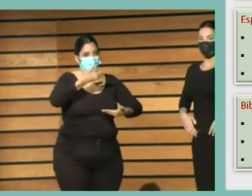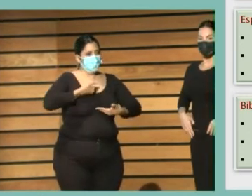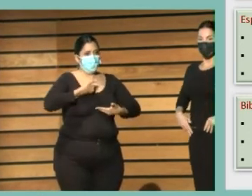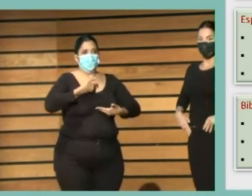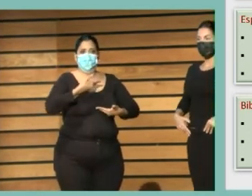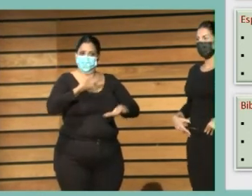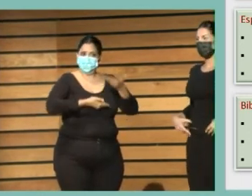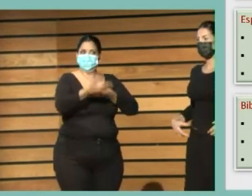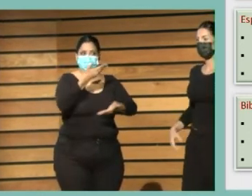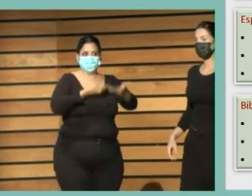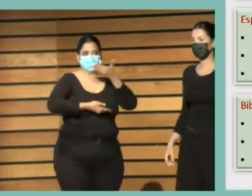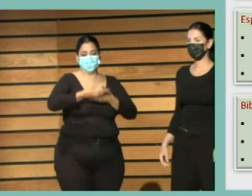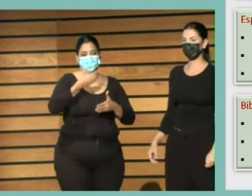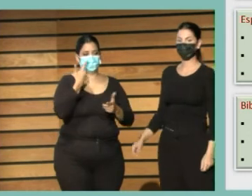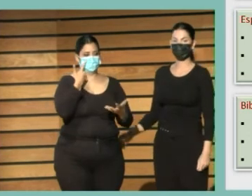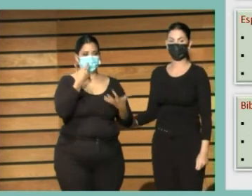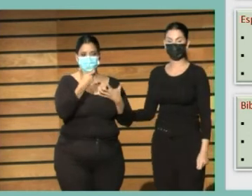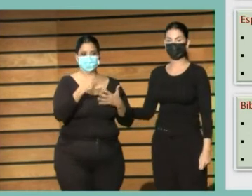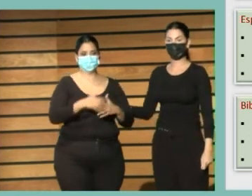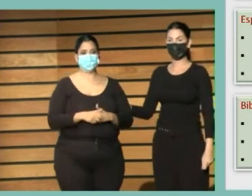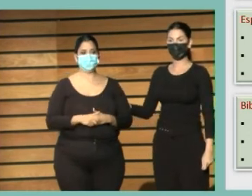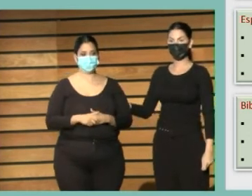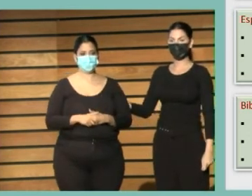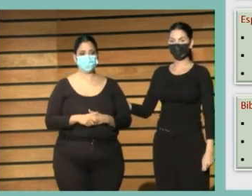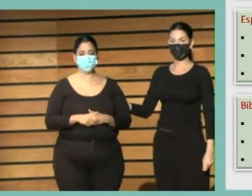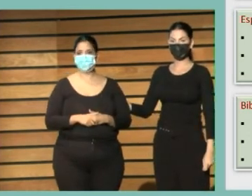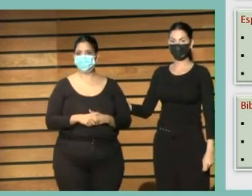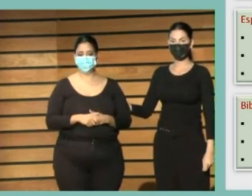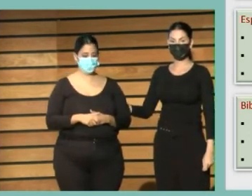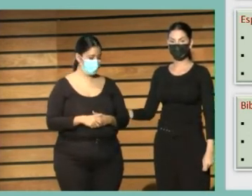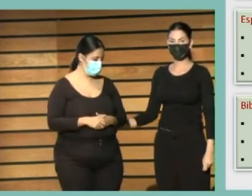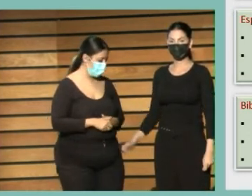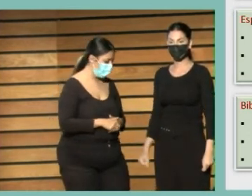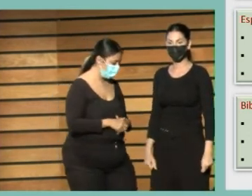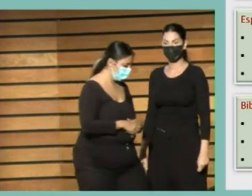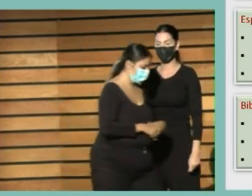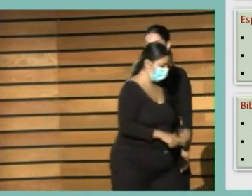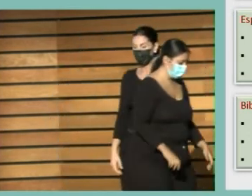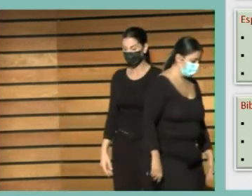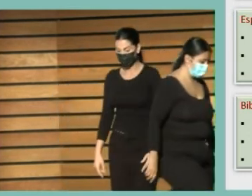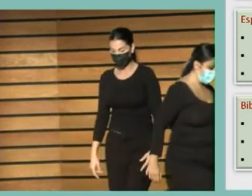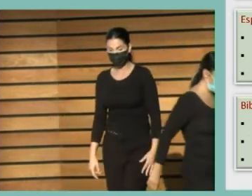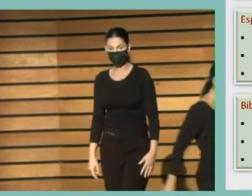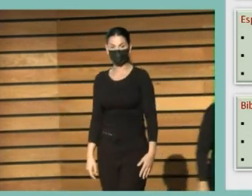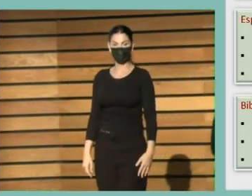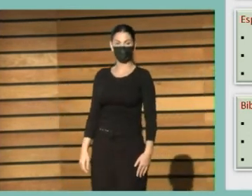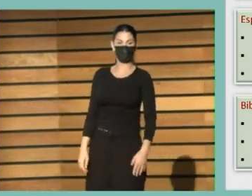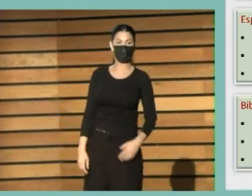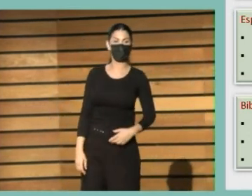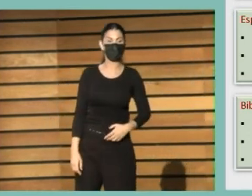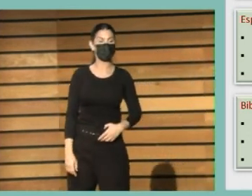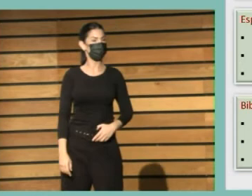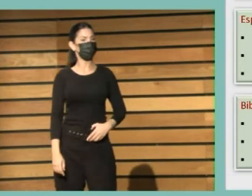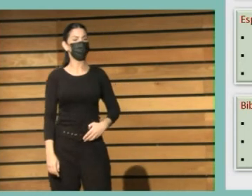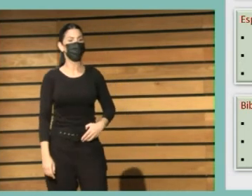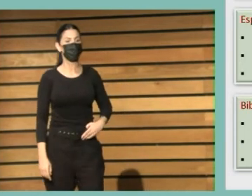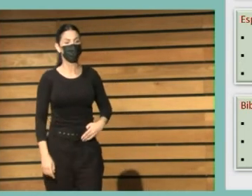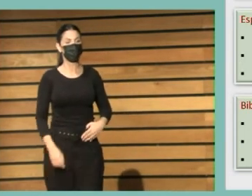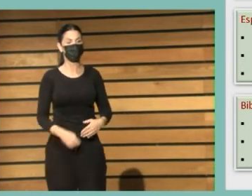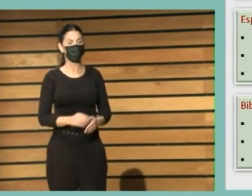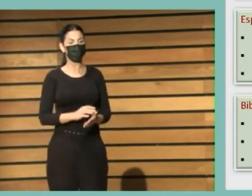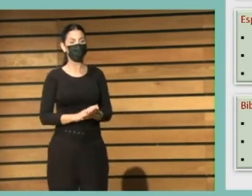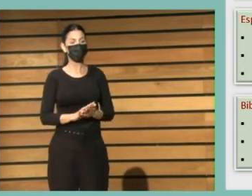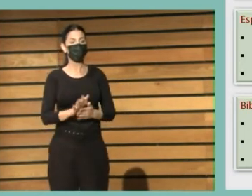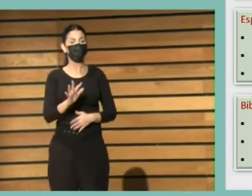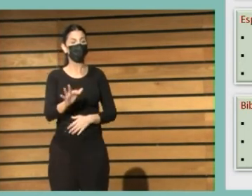tuiteado yo he hecho de influencia qué fácil ah iba a decir que es que yo no soy digital y